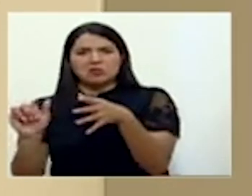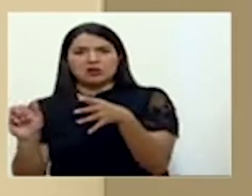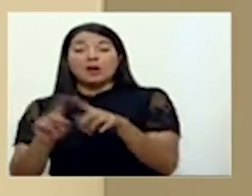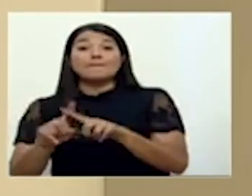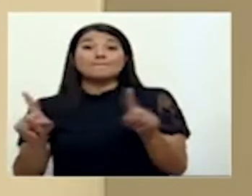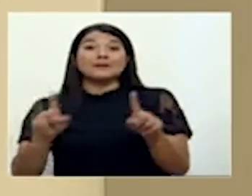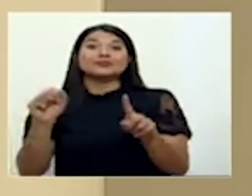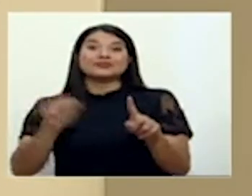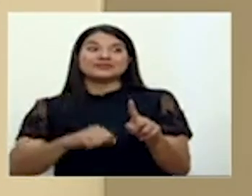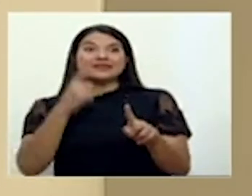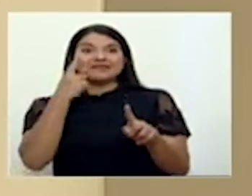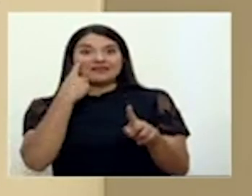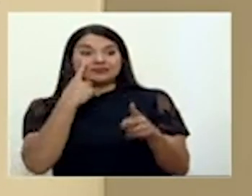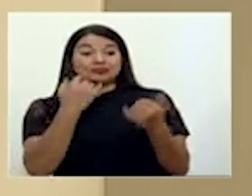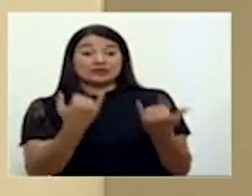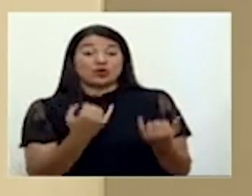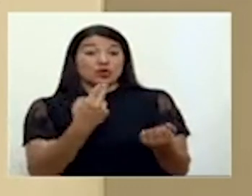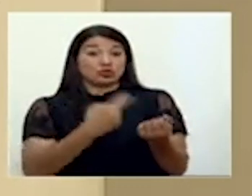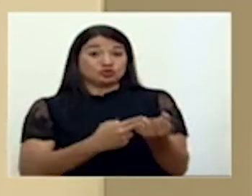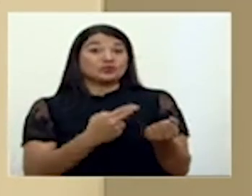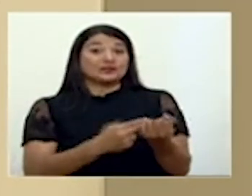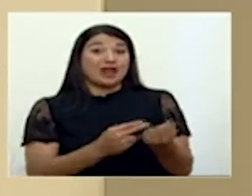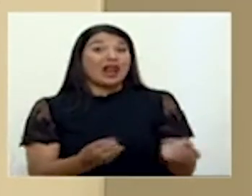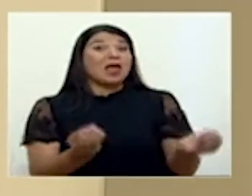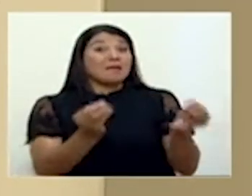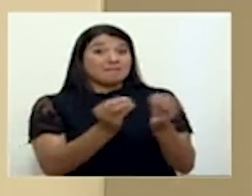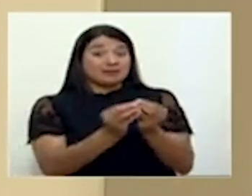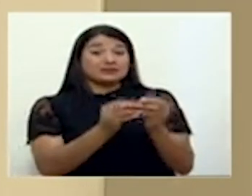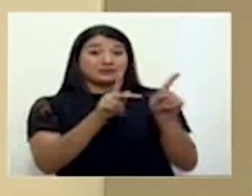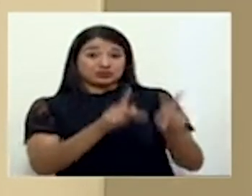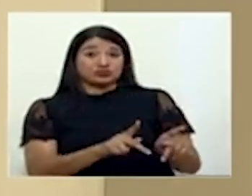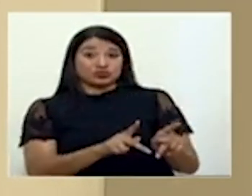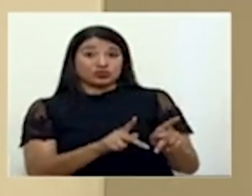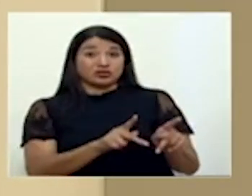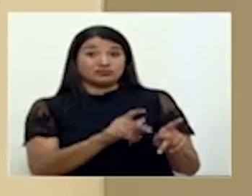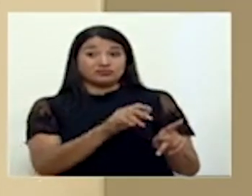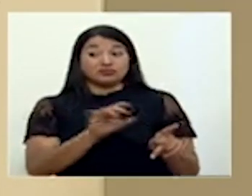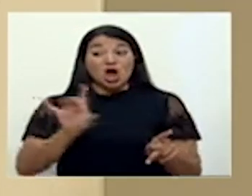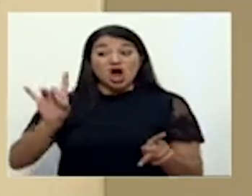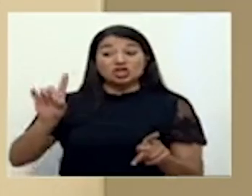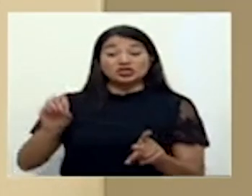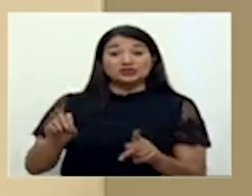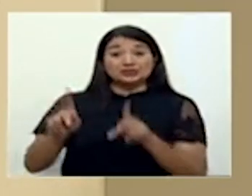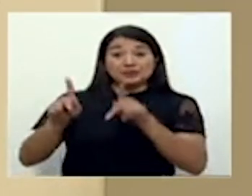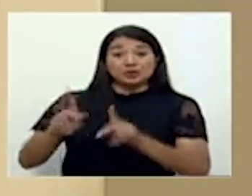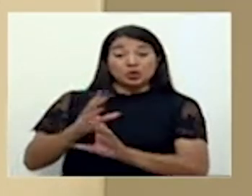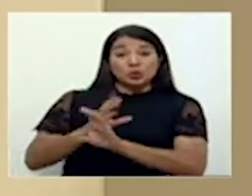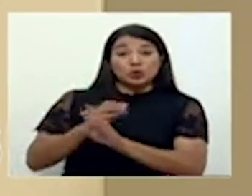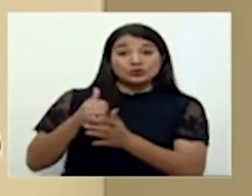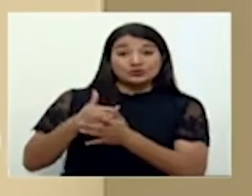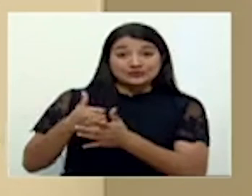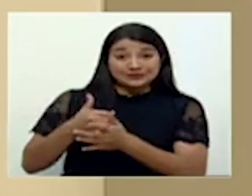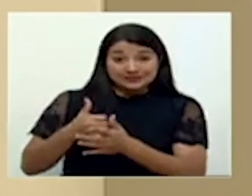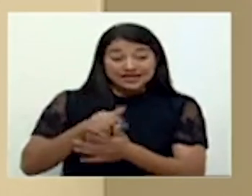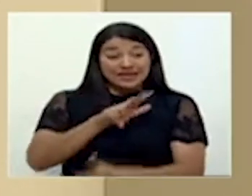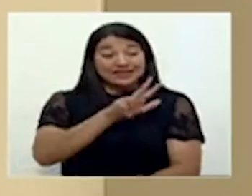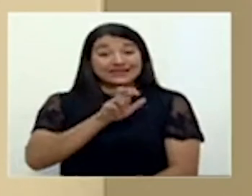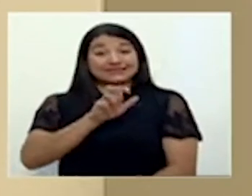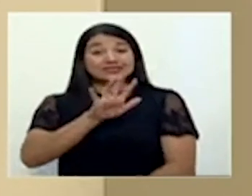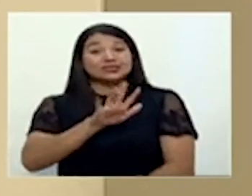hospitales bastante importante, de verdad, con 80 personas en cuidados intensivos, 352 en general hospitalizados.